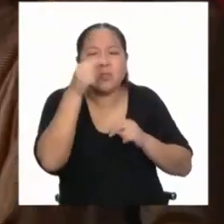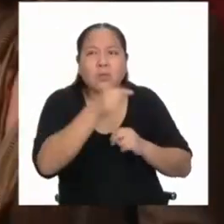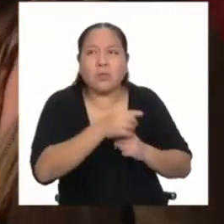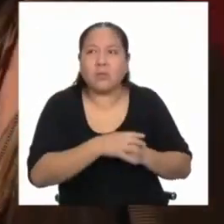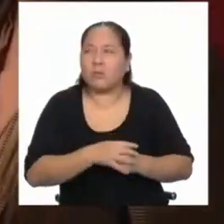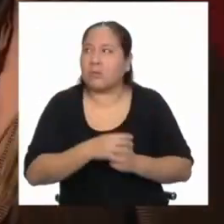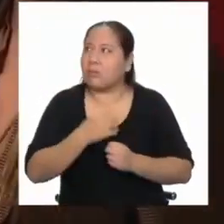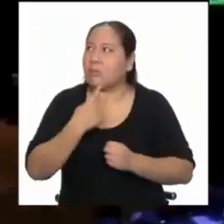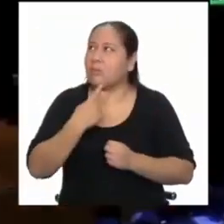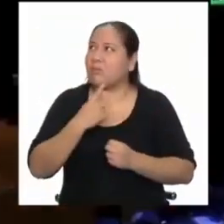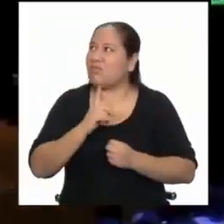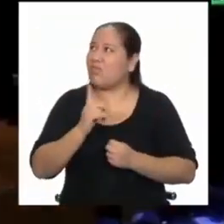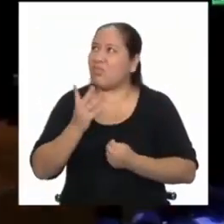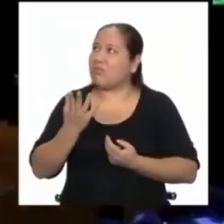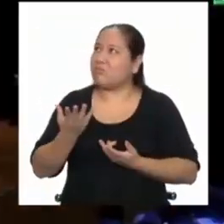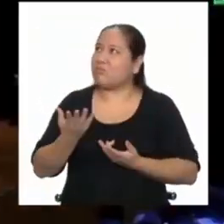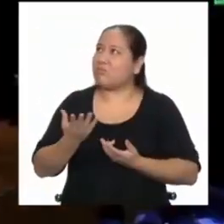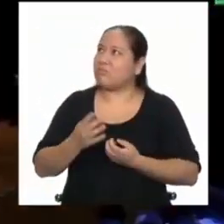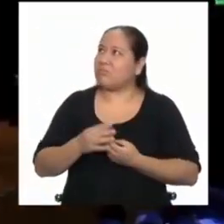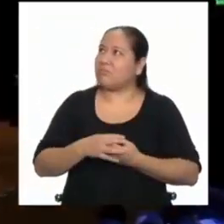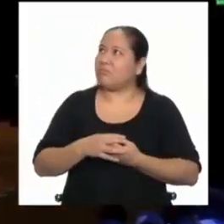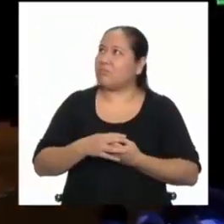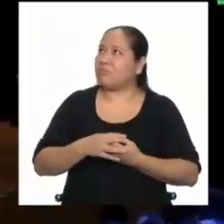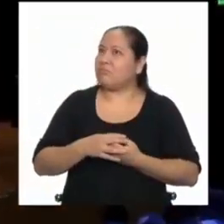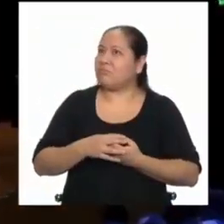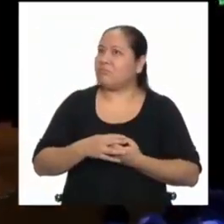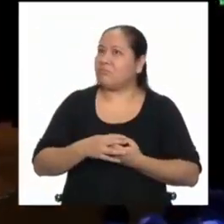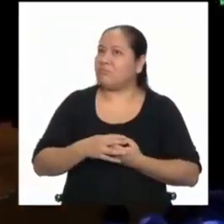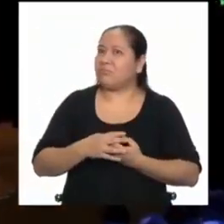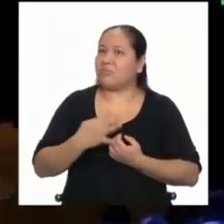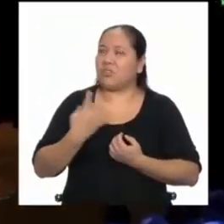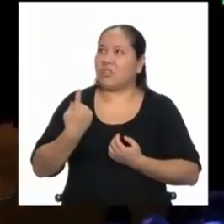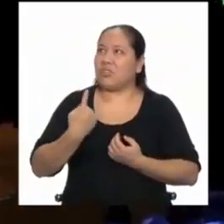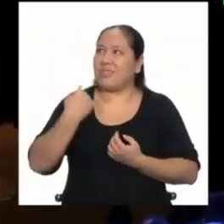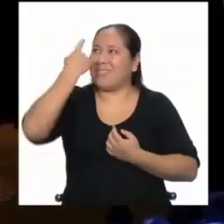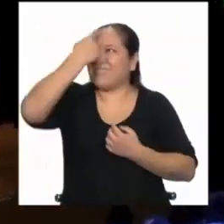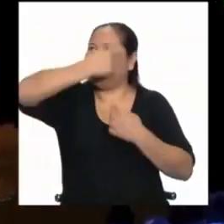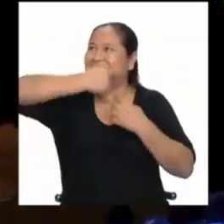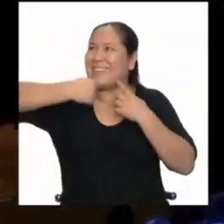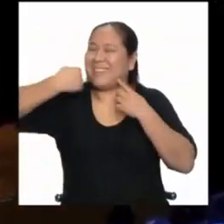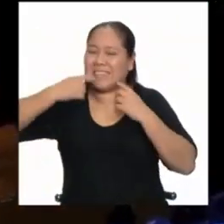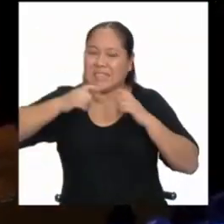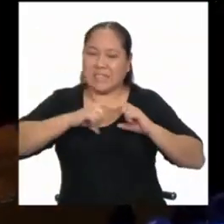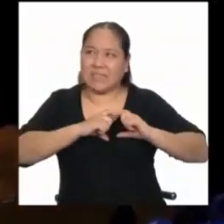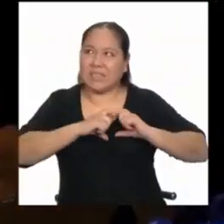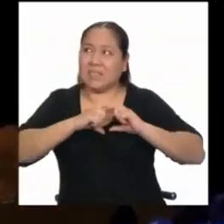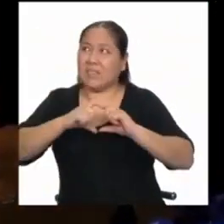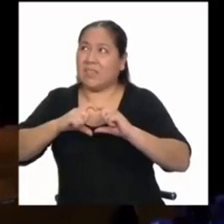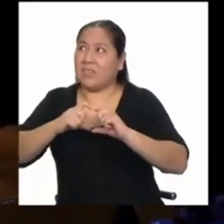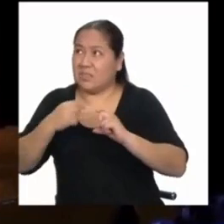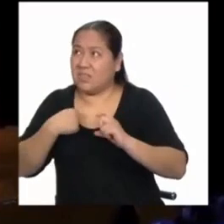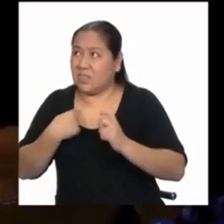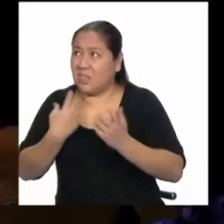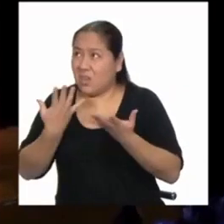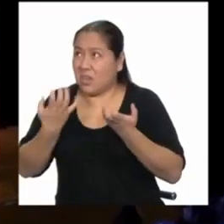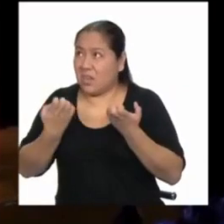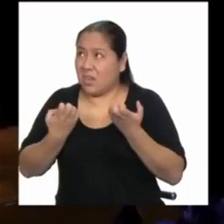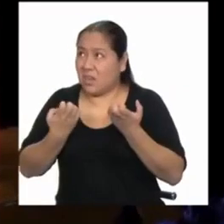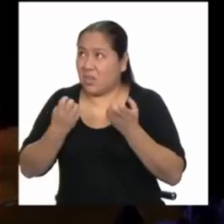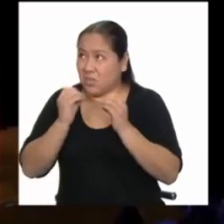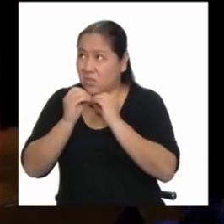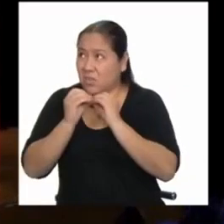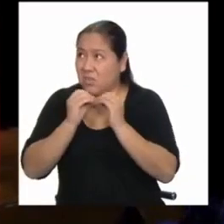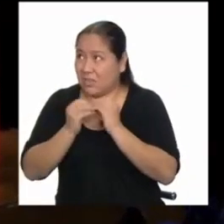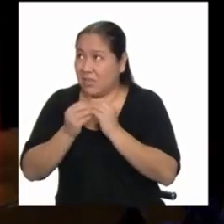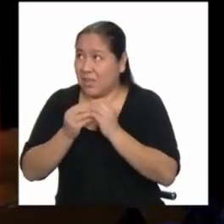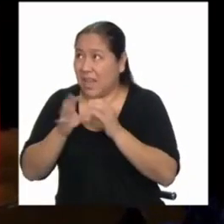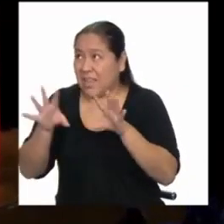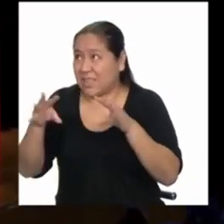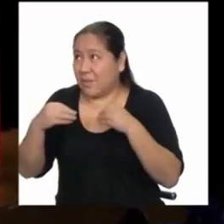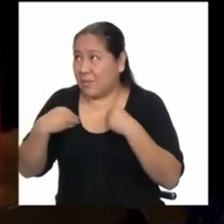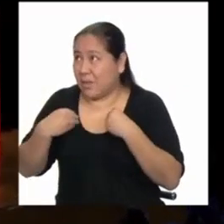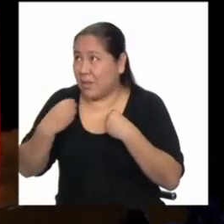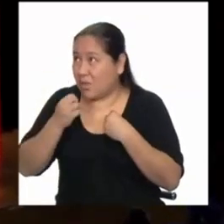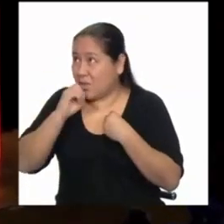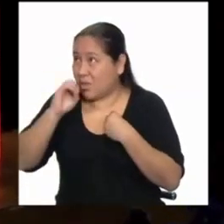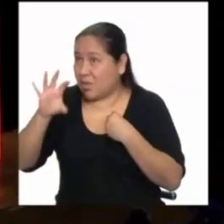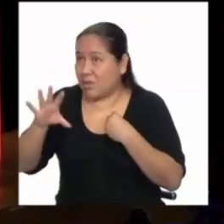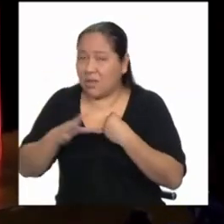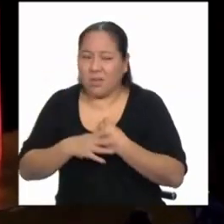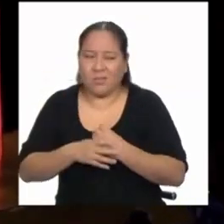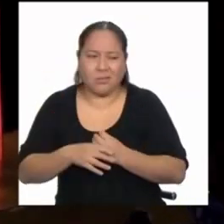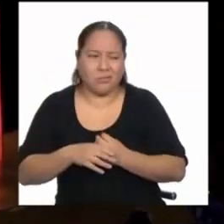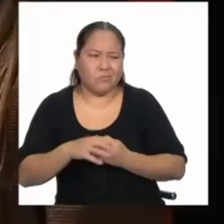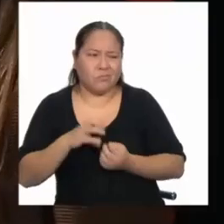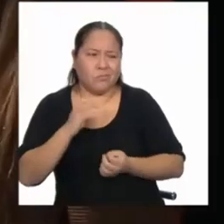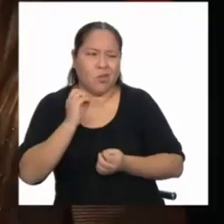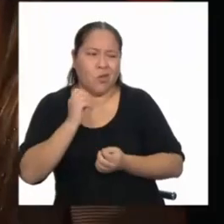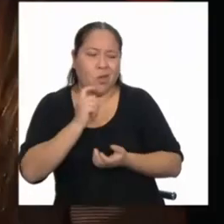Y le dije, no, no. Simplemente tienes acá mi cara, mi corazón y las ganas de querer hacer algo. Tienes que creer. Bueno, ya,